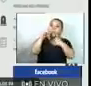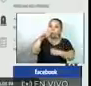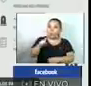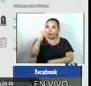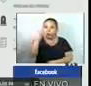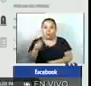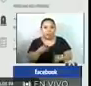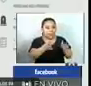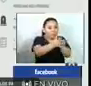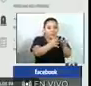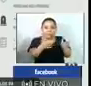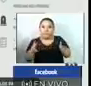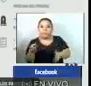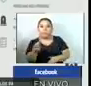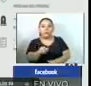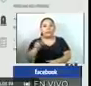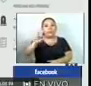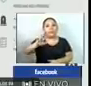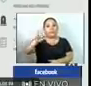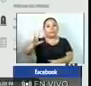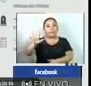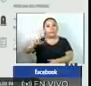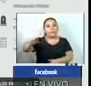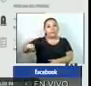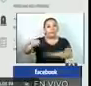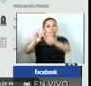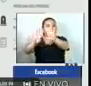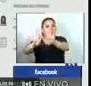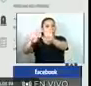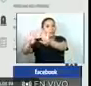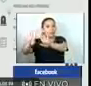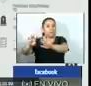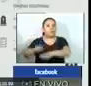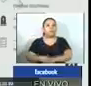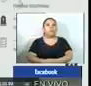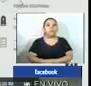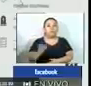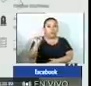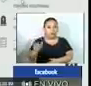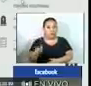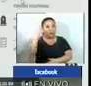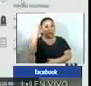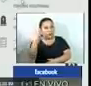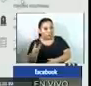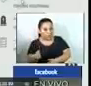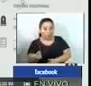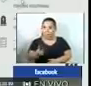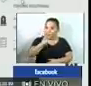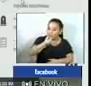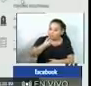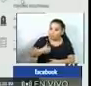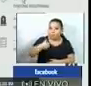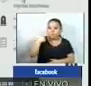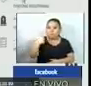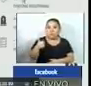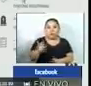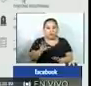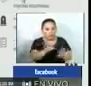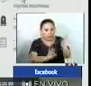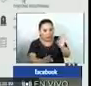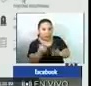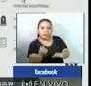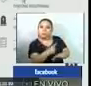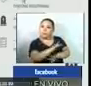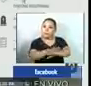este día son 335,099 este día también se nos dio una buena noticia y es que hay personas